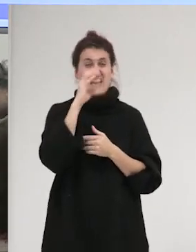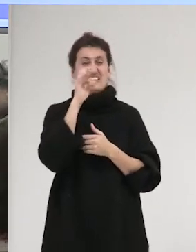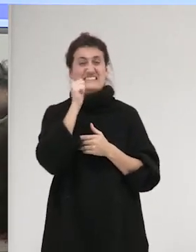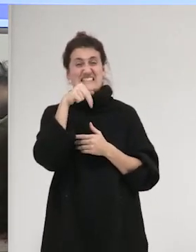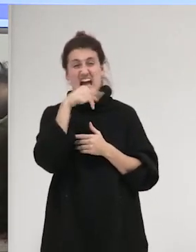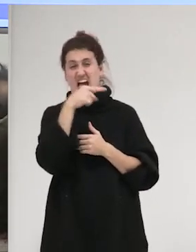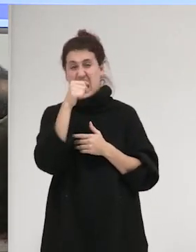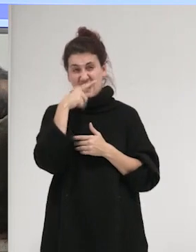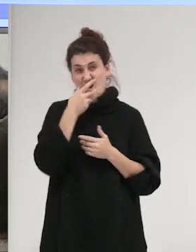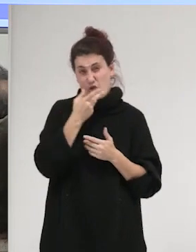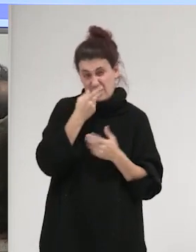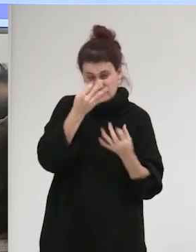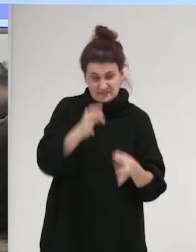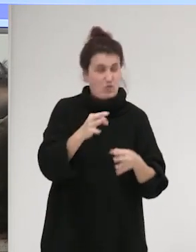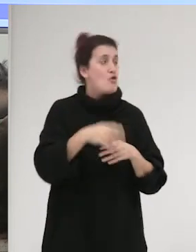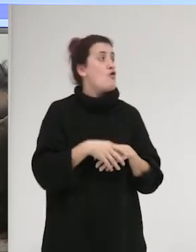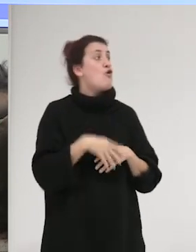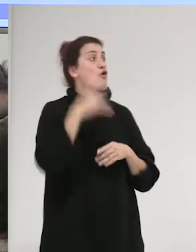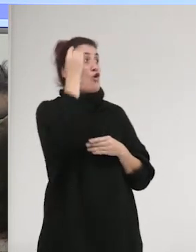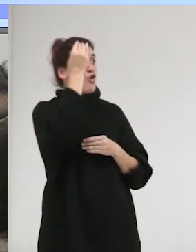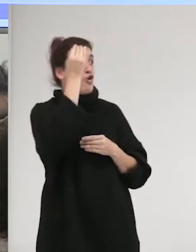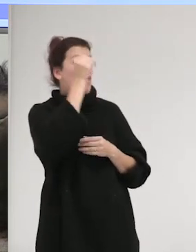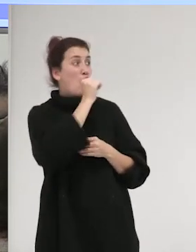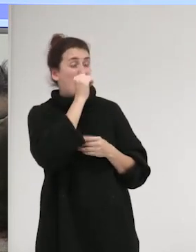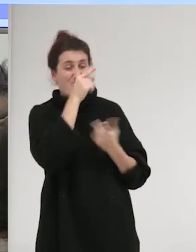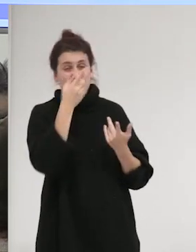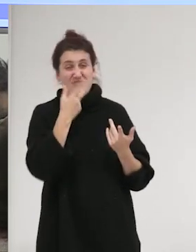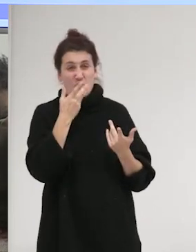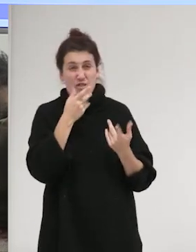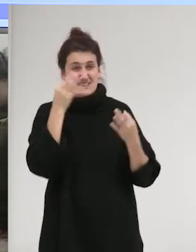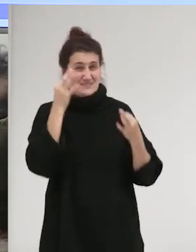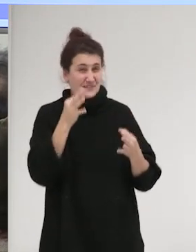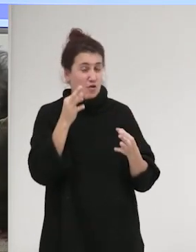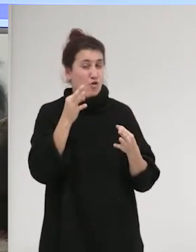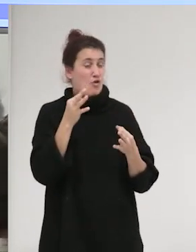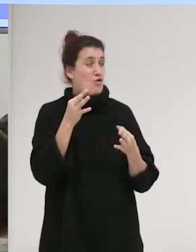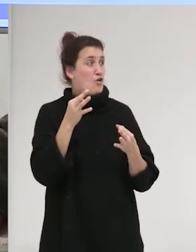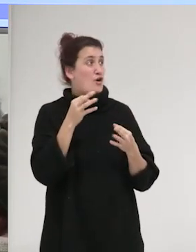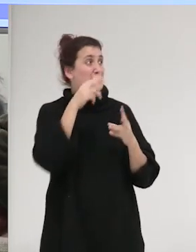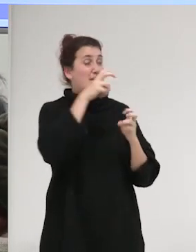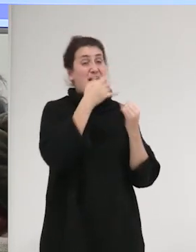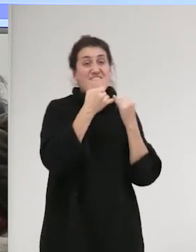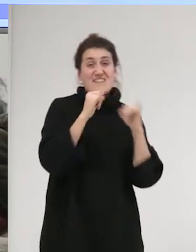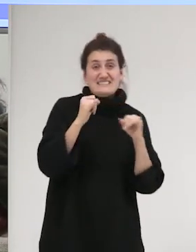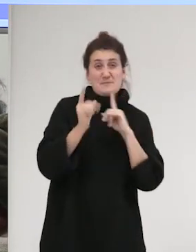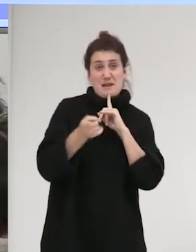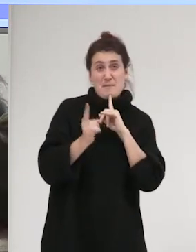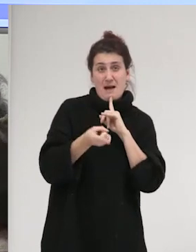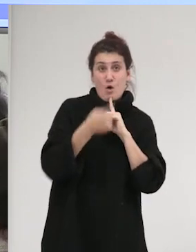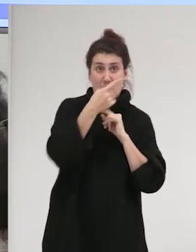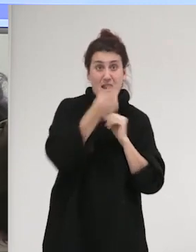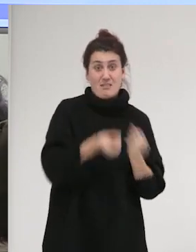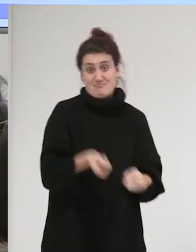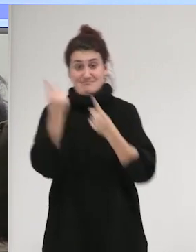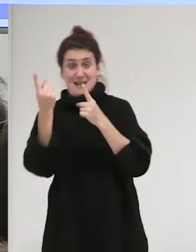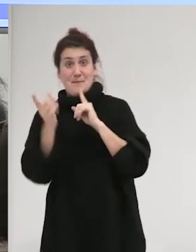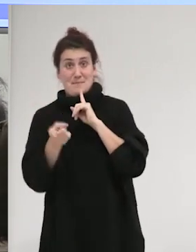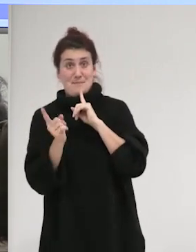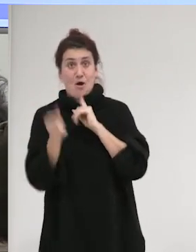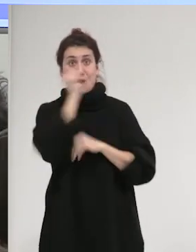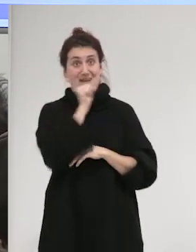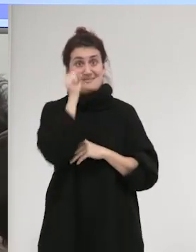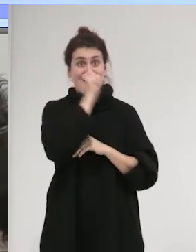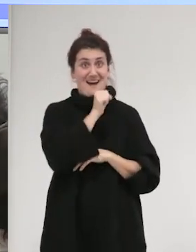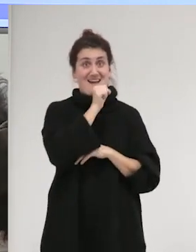estos ejemplos, pero supongo que conocéis el caso de las fiestas de Bilbao, donde iba a cantar